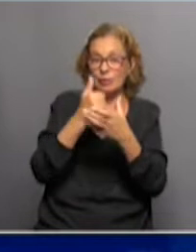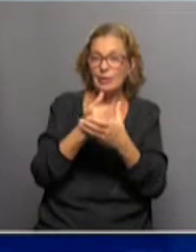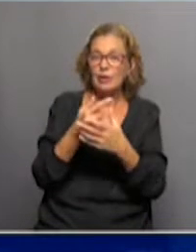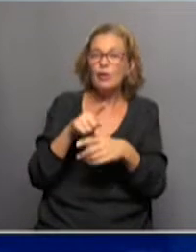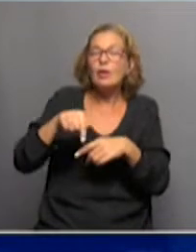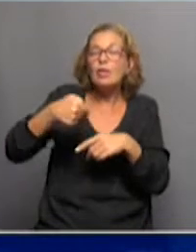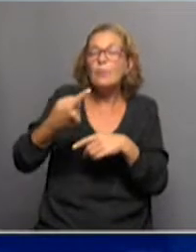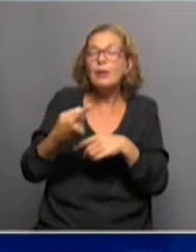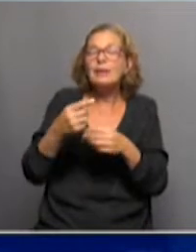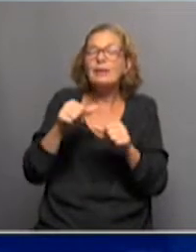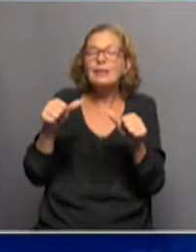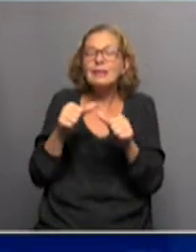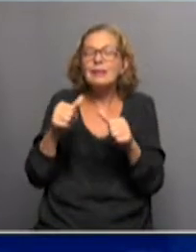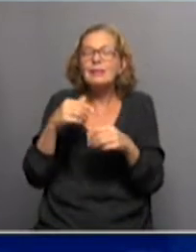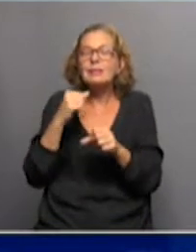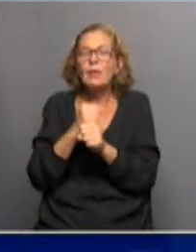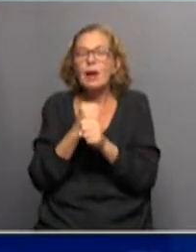que viene? ¿en qué siguen trabajando?